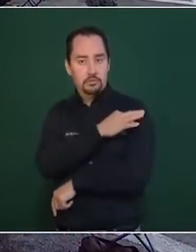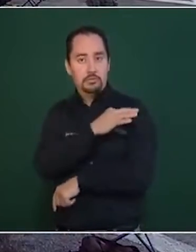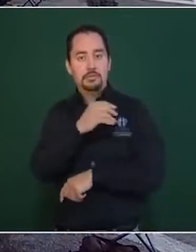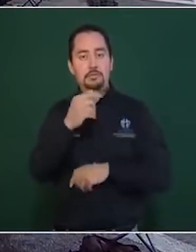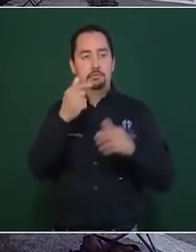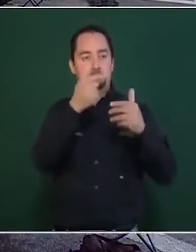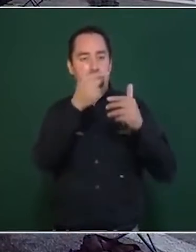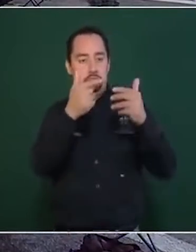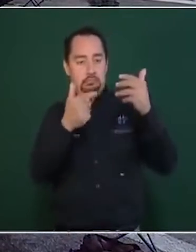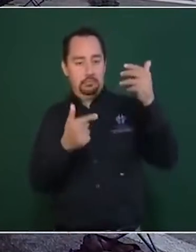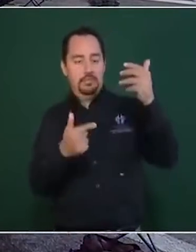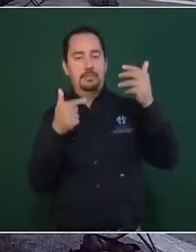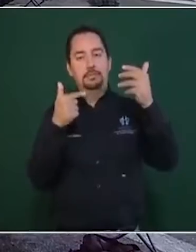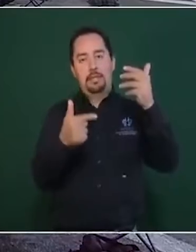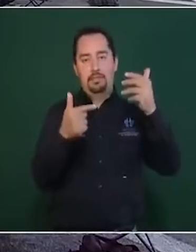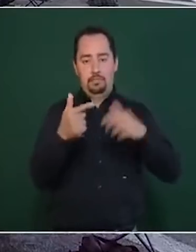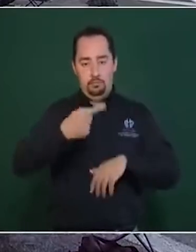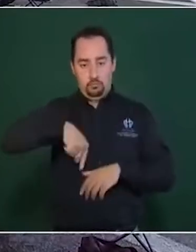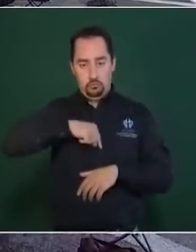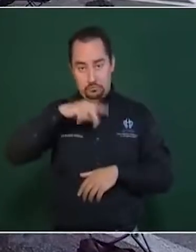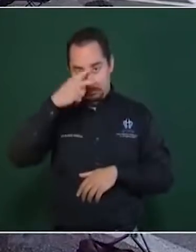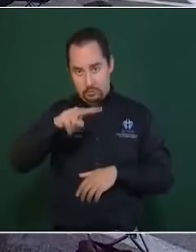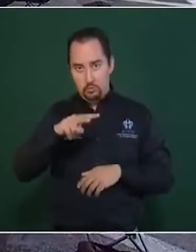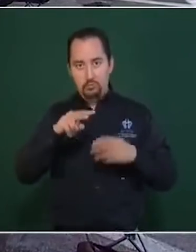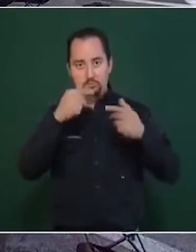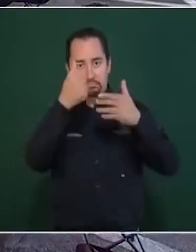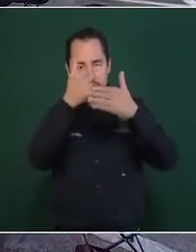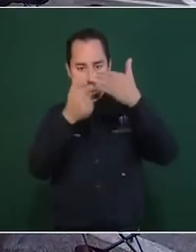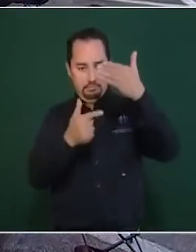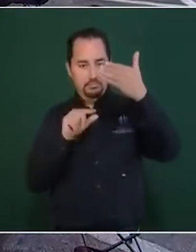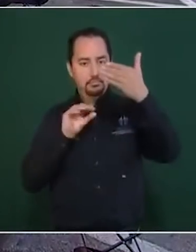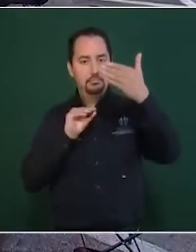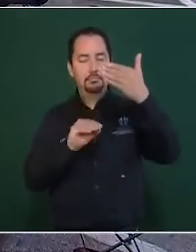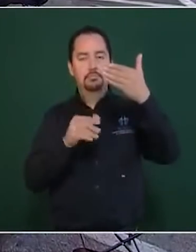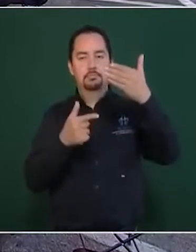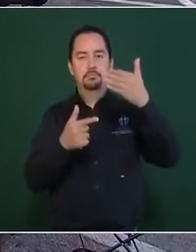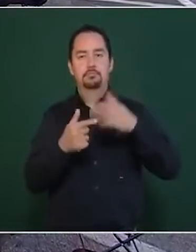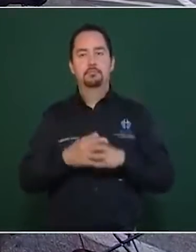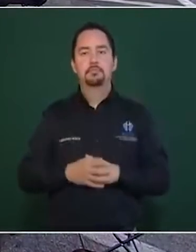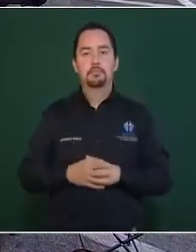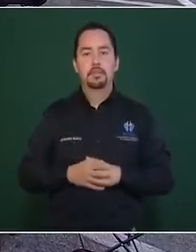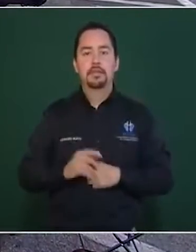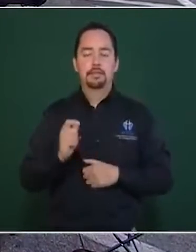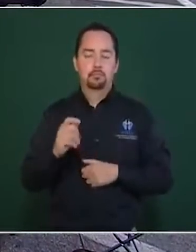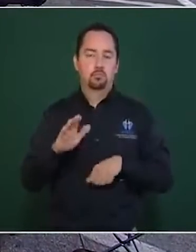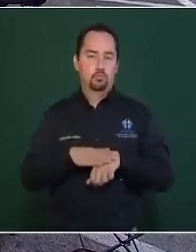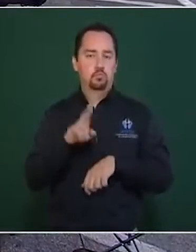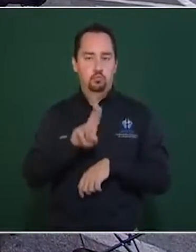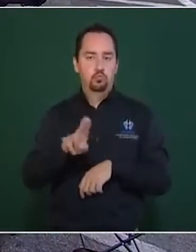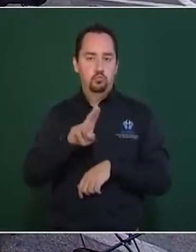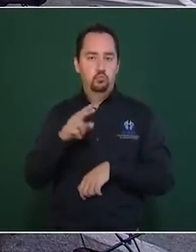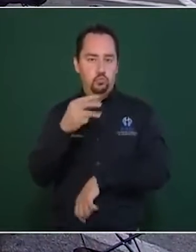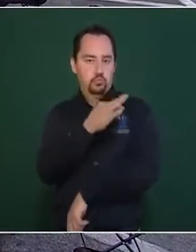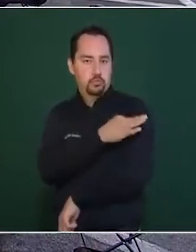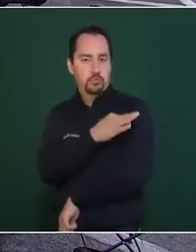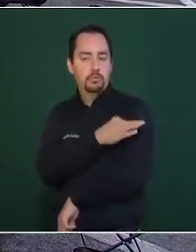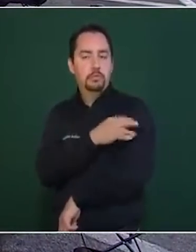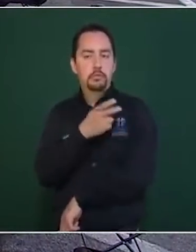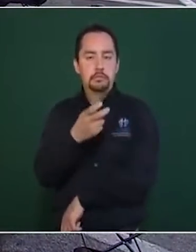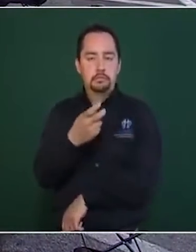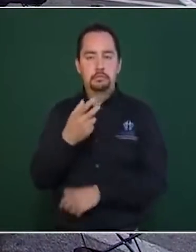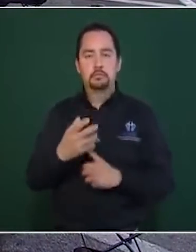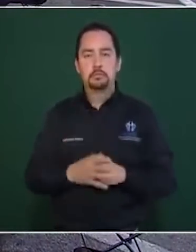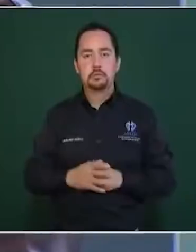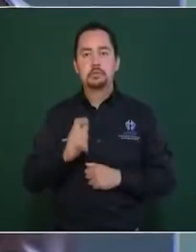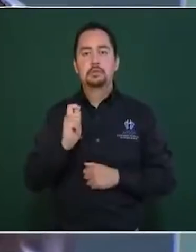afortunadamente. Y lo que está demostrado es que lo